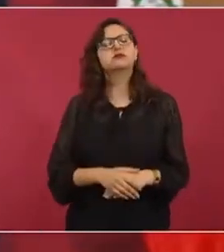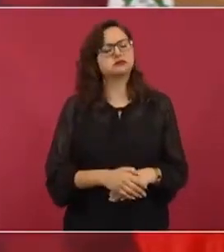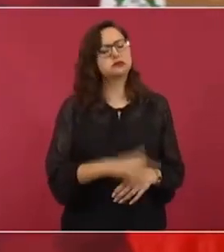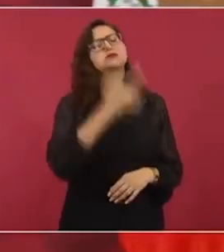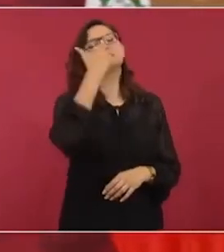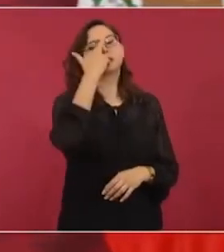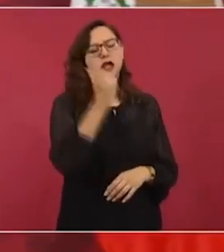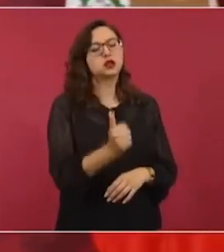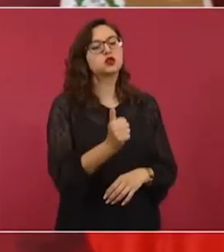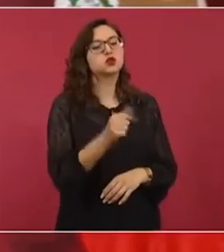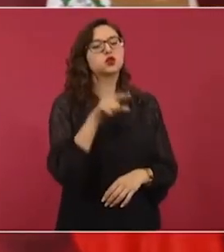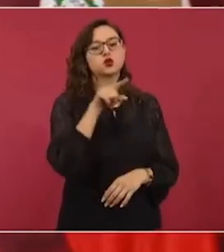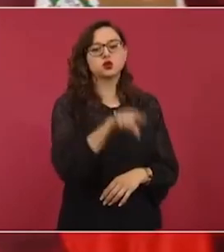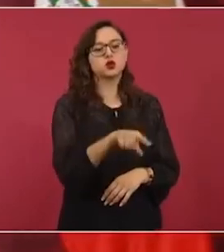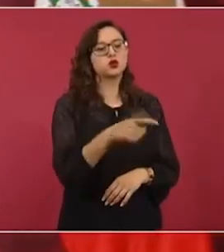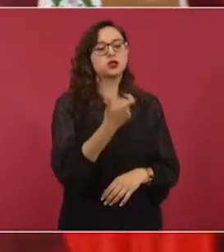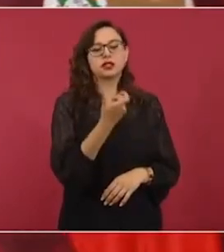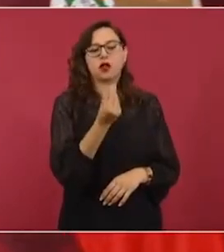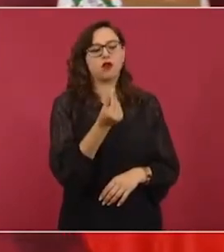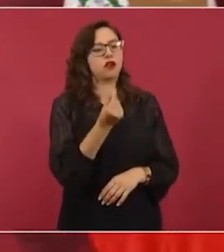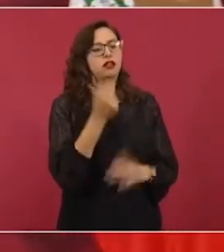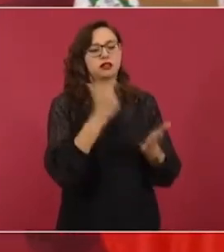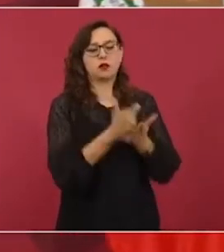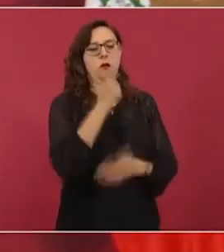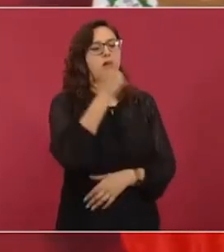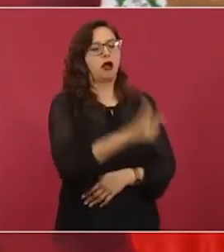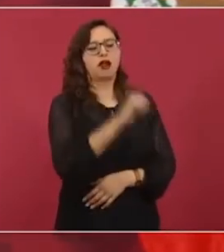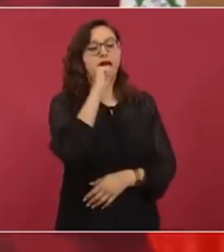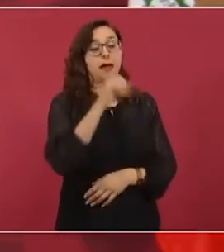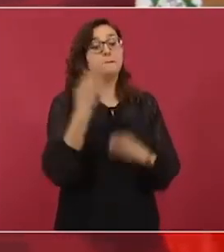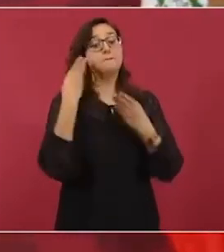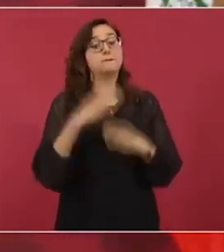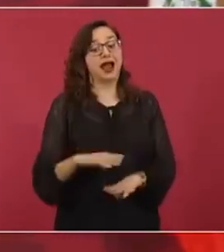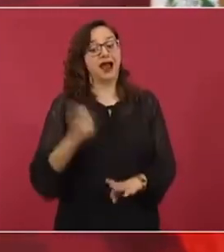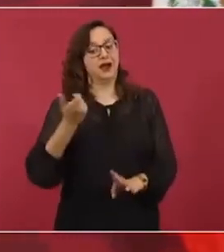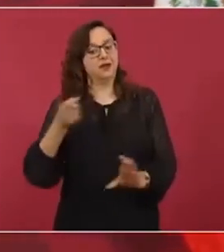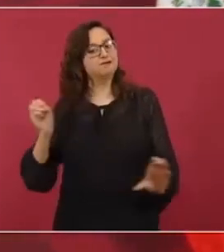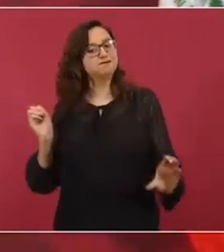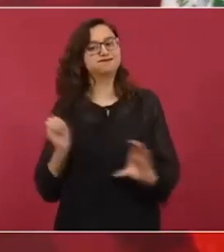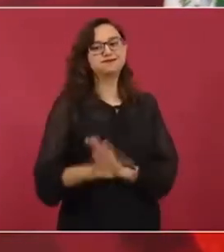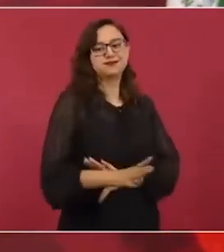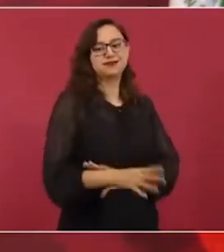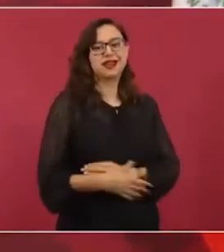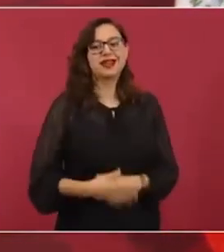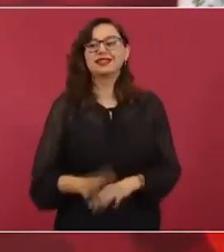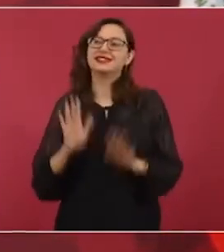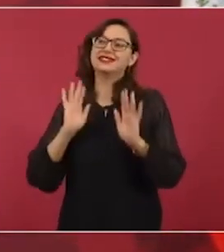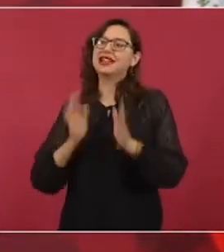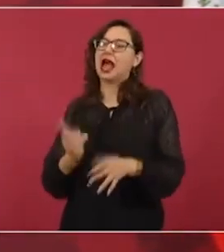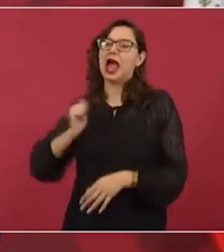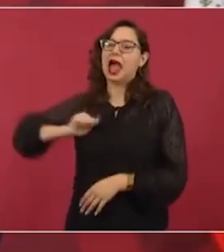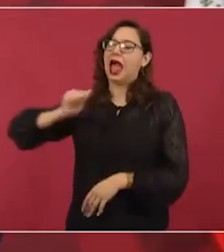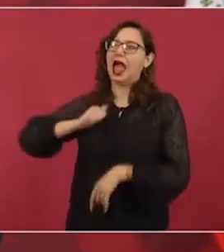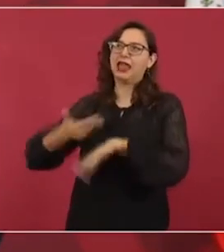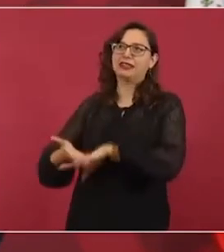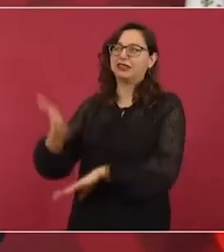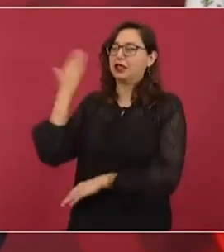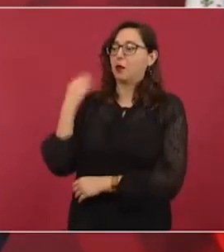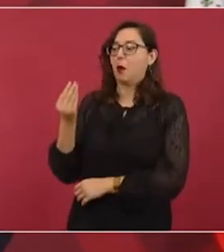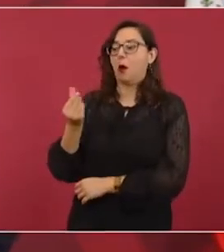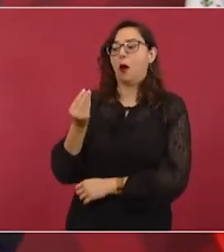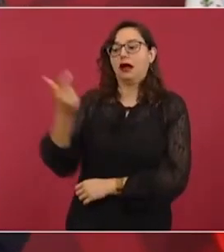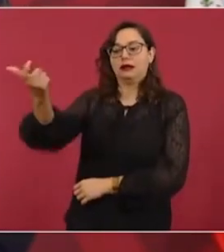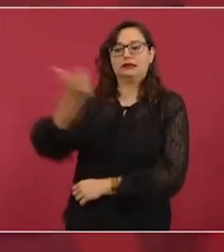no, son transferencias electrónicas. Eso del sobre amarillo ya pasó de